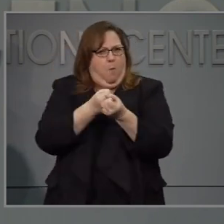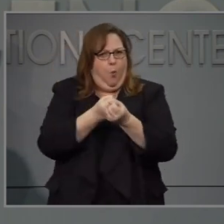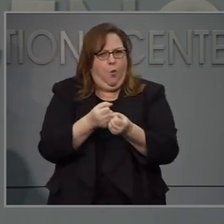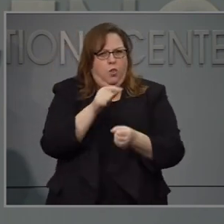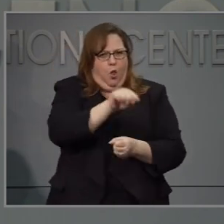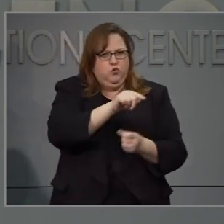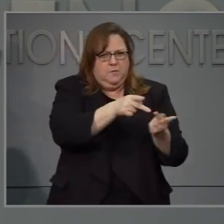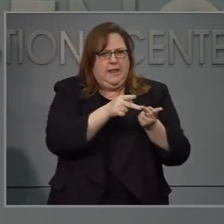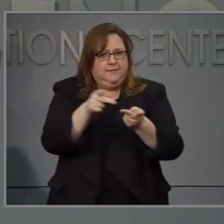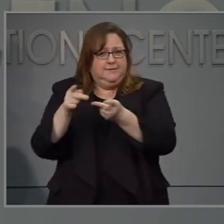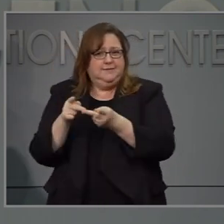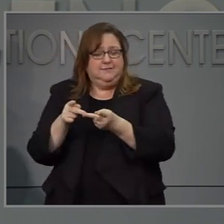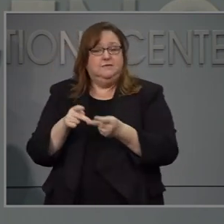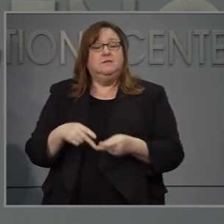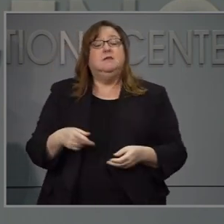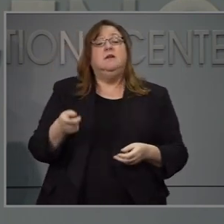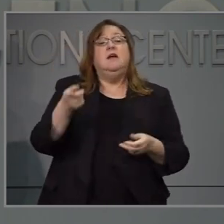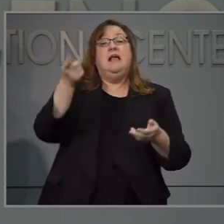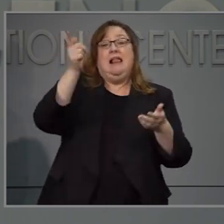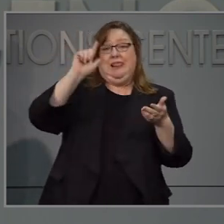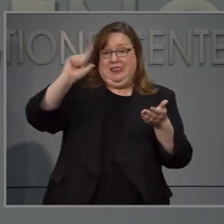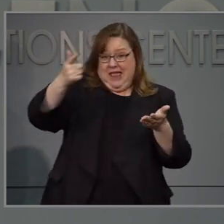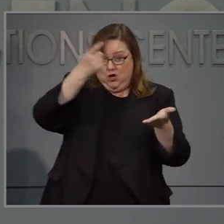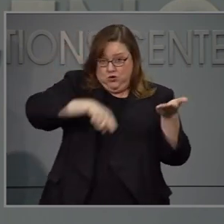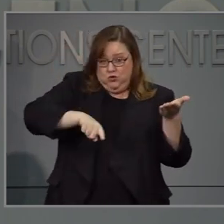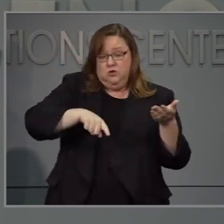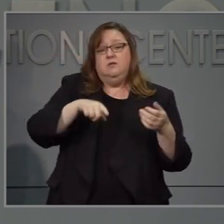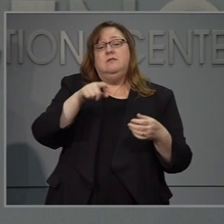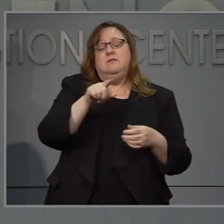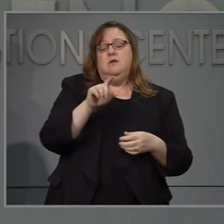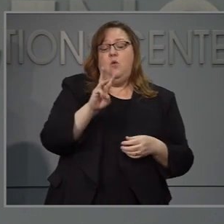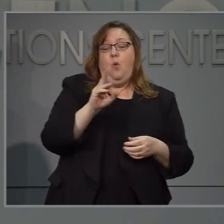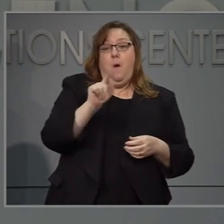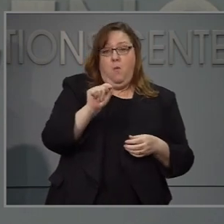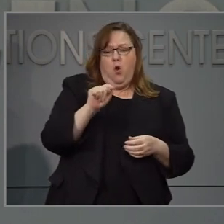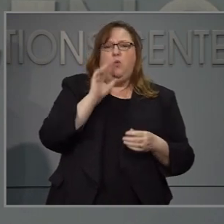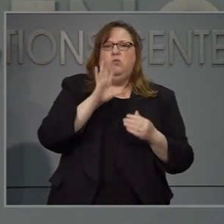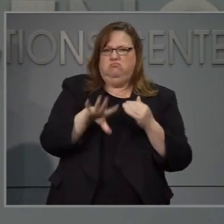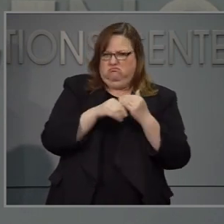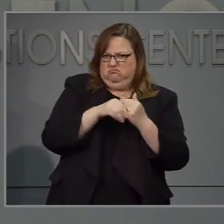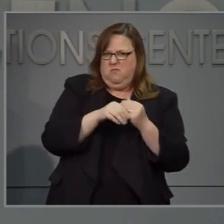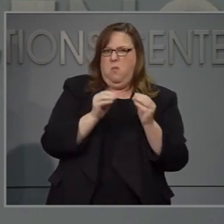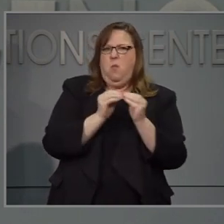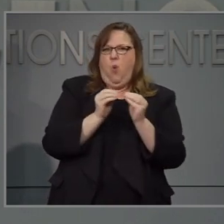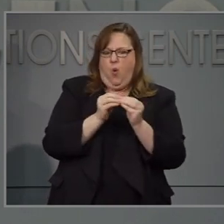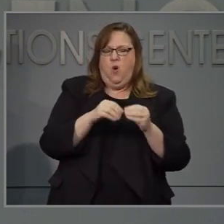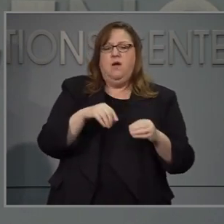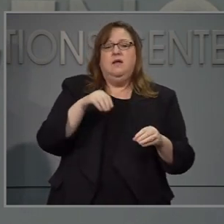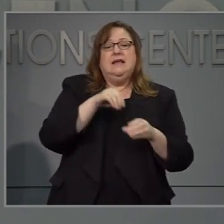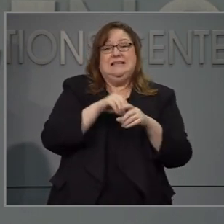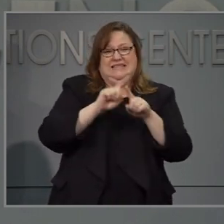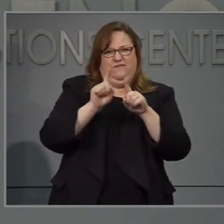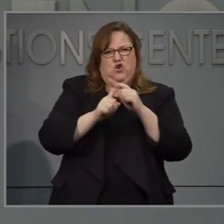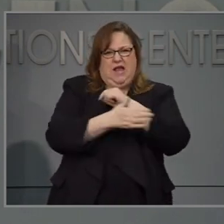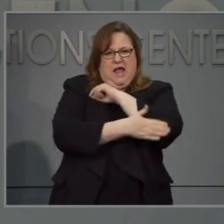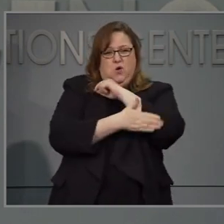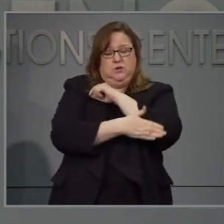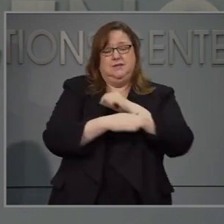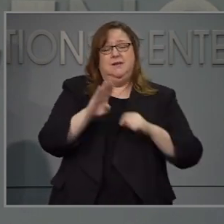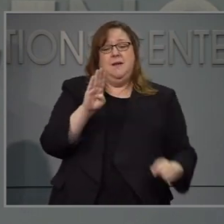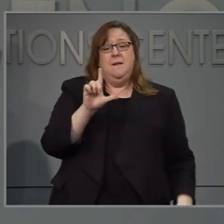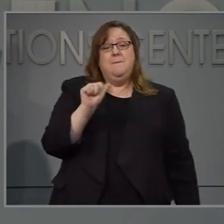Walmart y Harris Teeter van a hablar otros sitios en los condados de Bladen, Columbus, Cumberland, Edgecom,